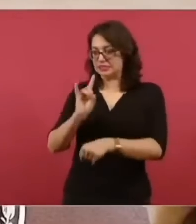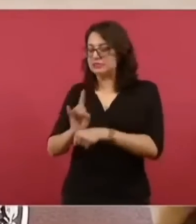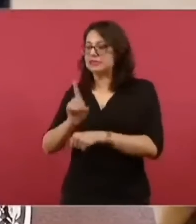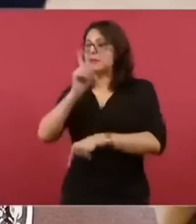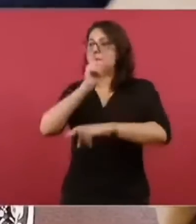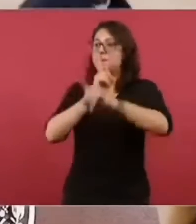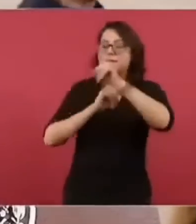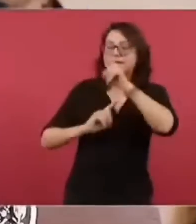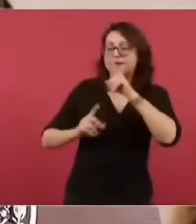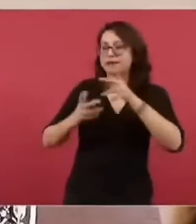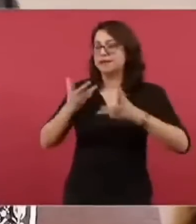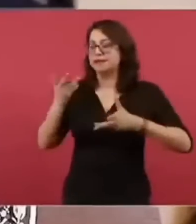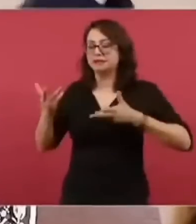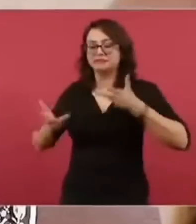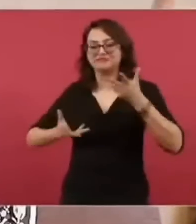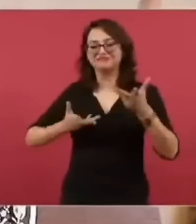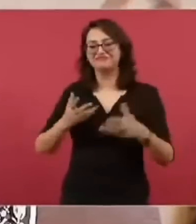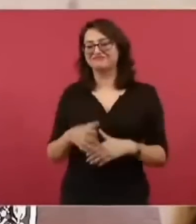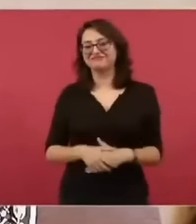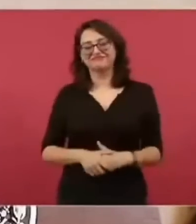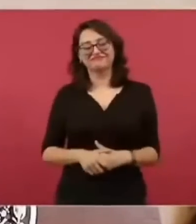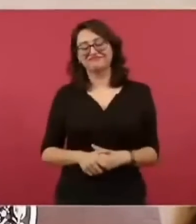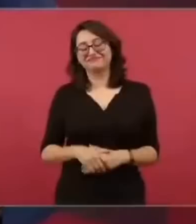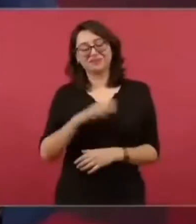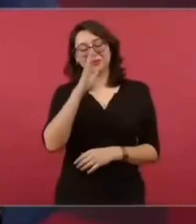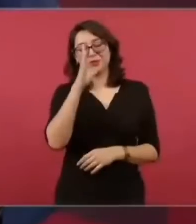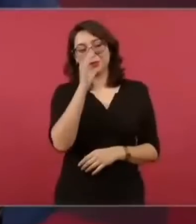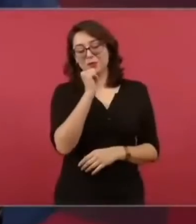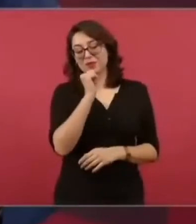Pues están muy molestos.